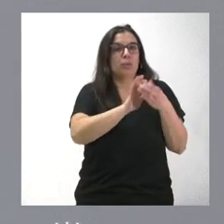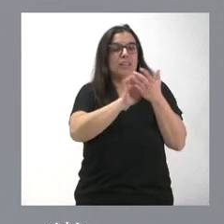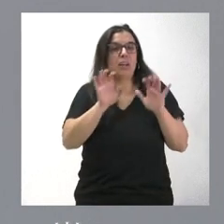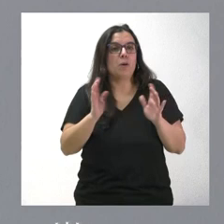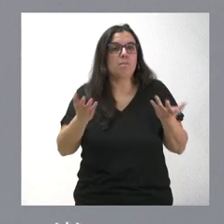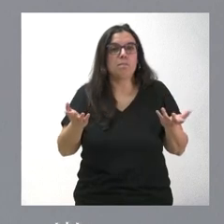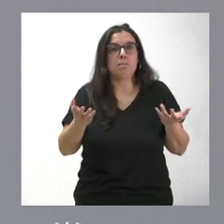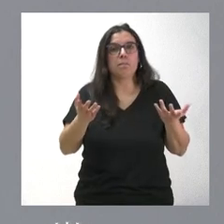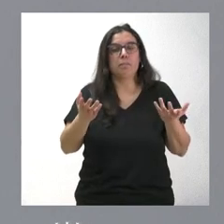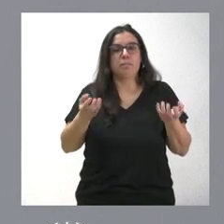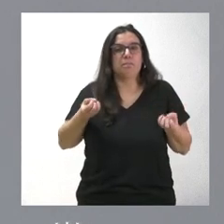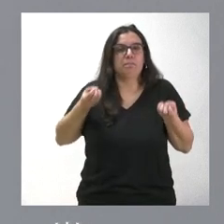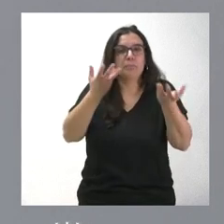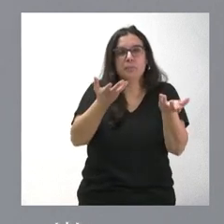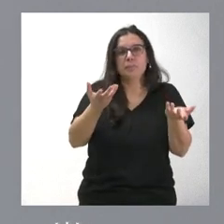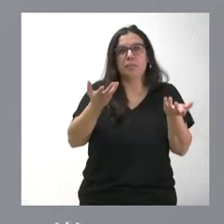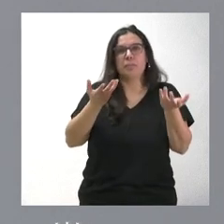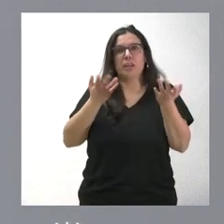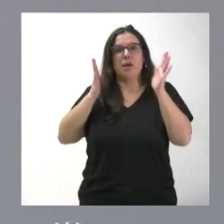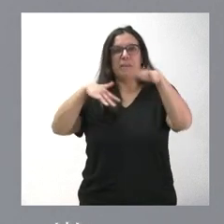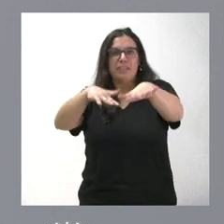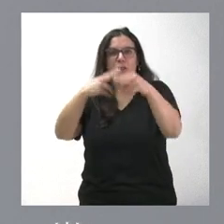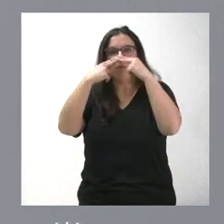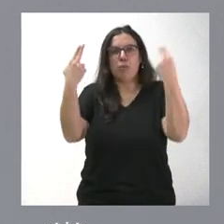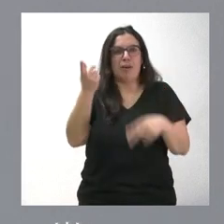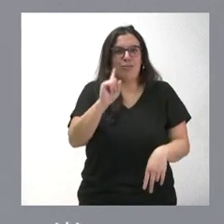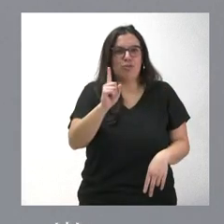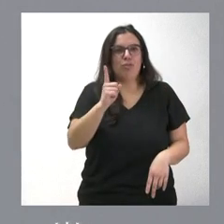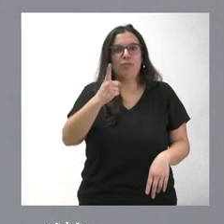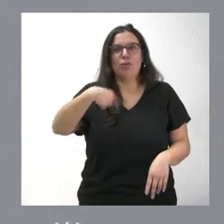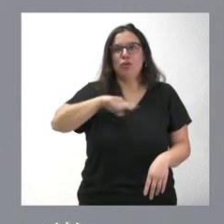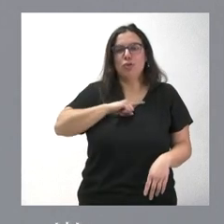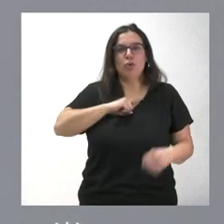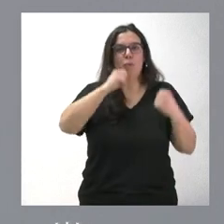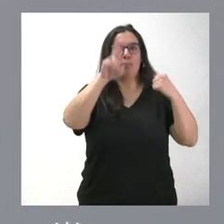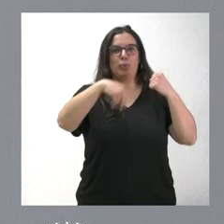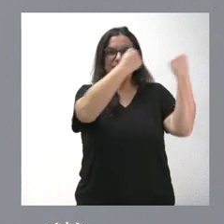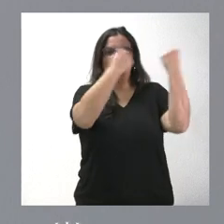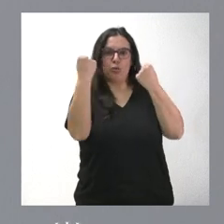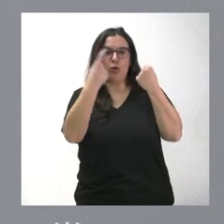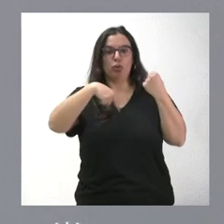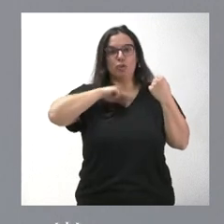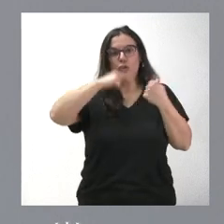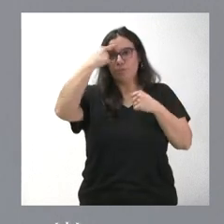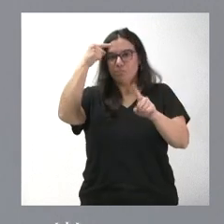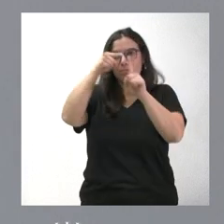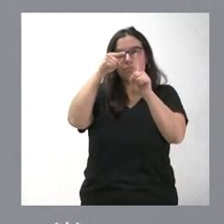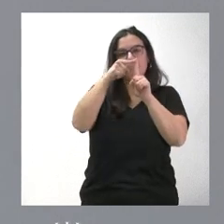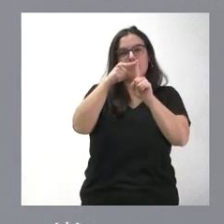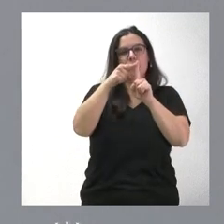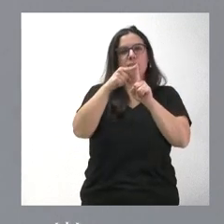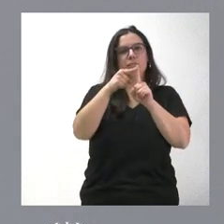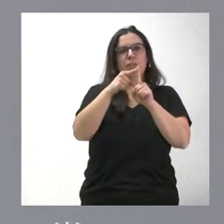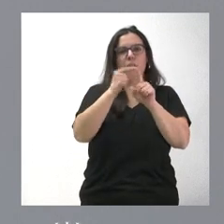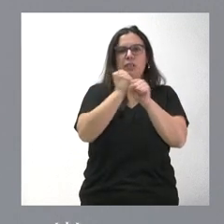se manifiesta en manifestaciones públicas, somos una institución y como tal institución nuestra misión, lógicamente, es ejercer nuestra